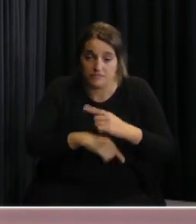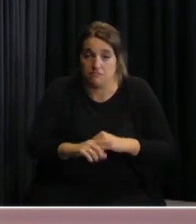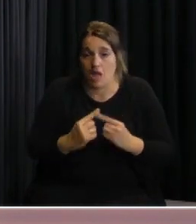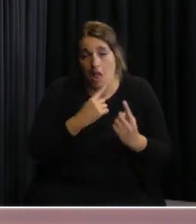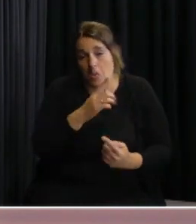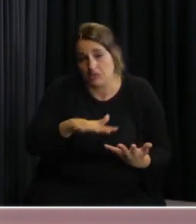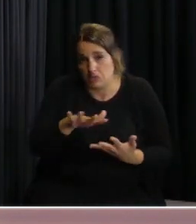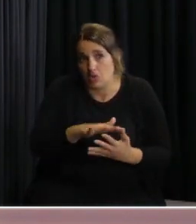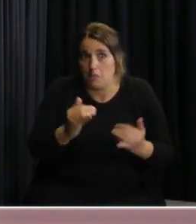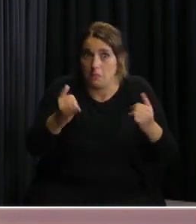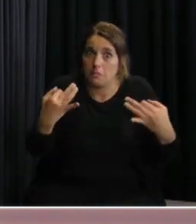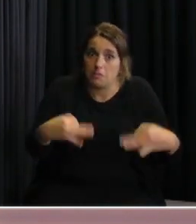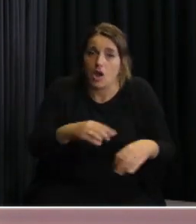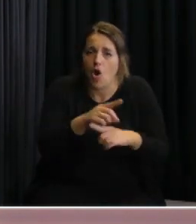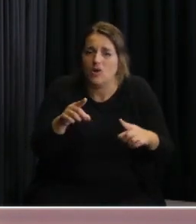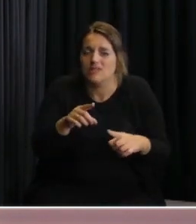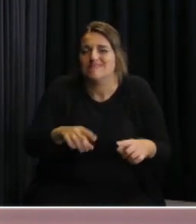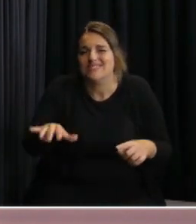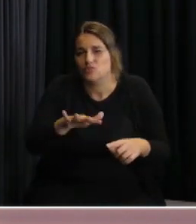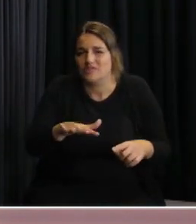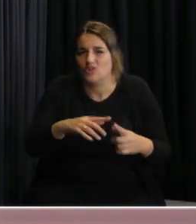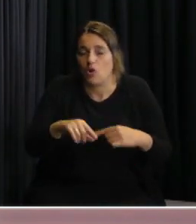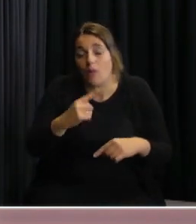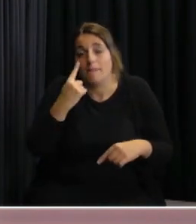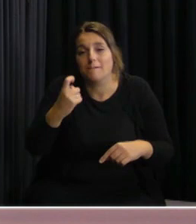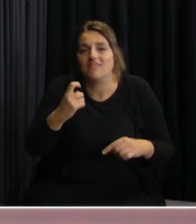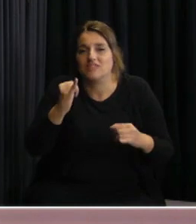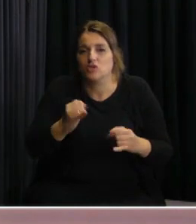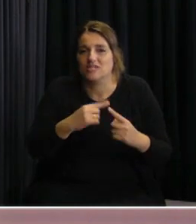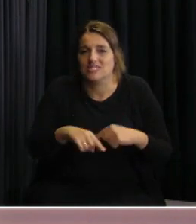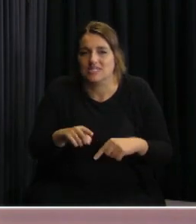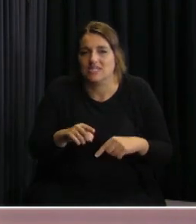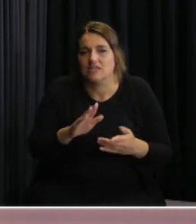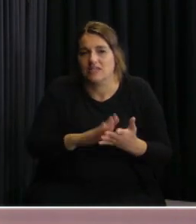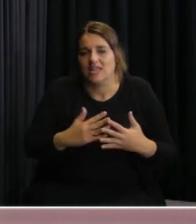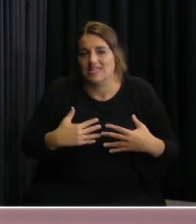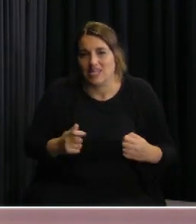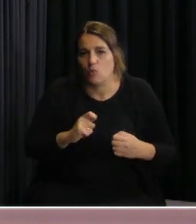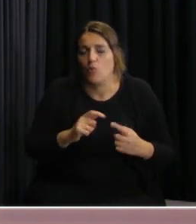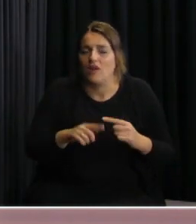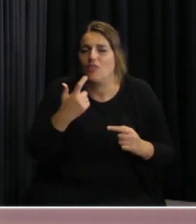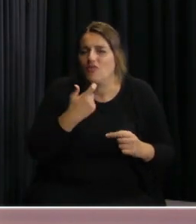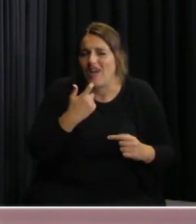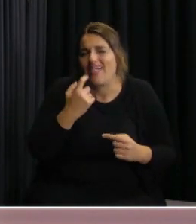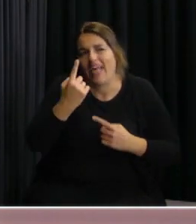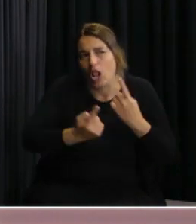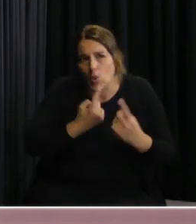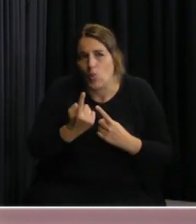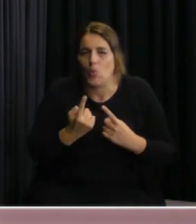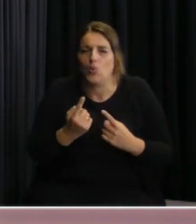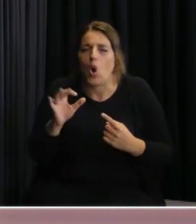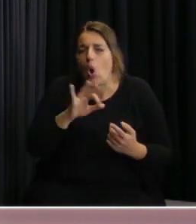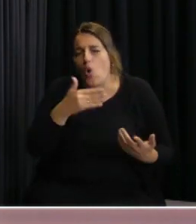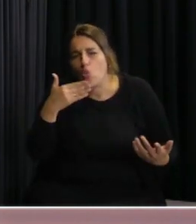algún caso funcionó y en otros casos lo que hubo es preventivamente una acción de oficio de salud pública ante la falta de algunas y la